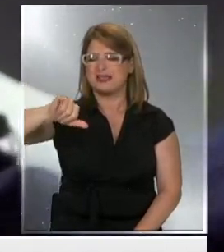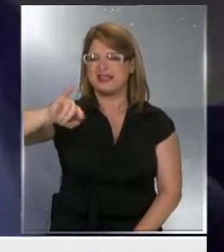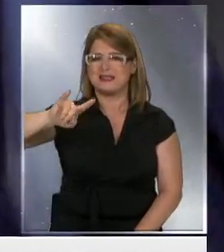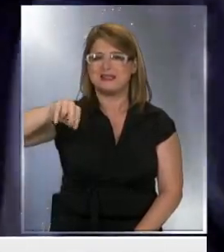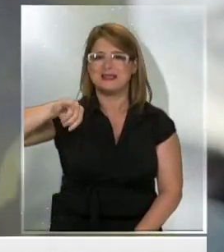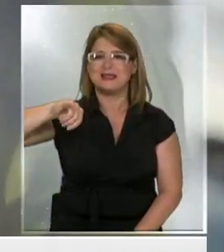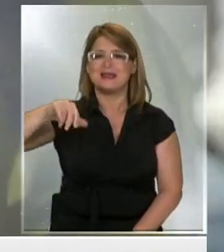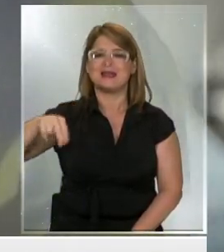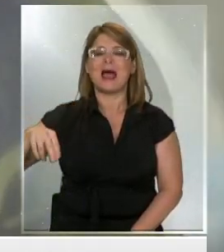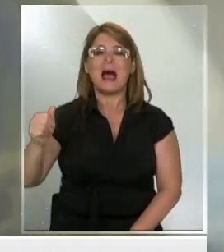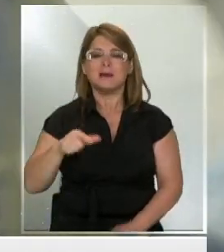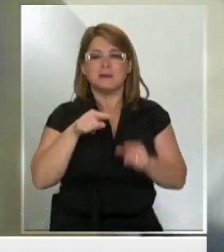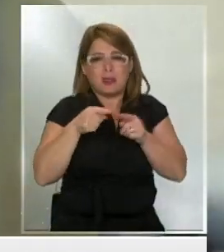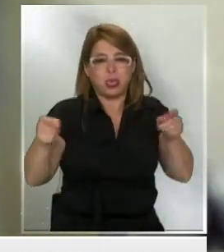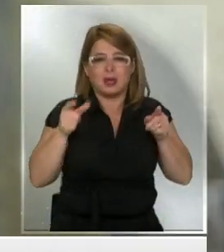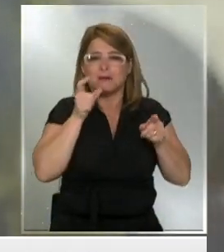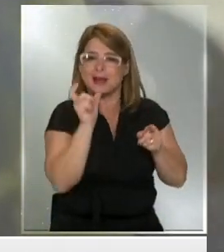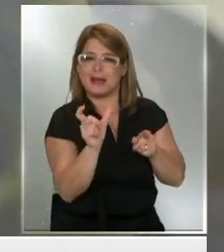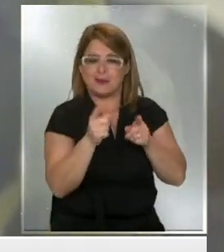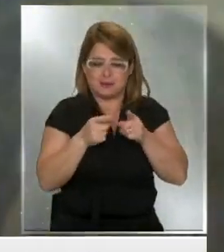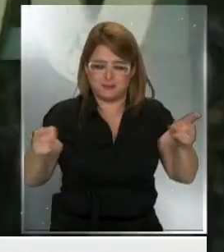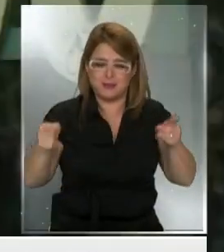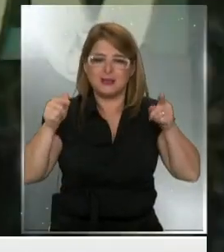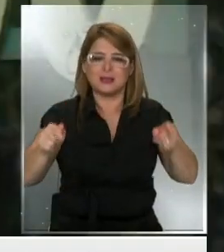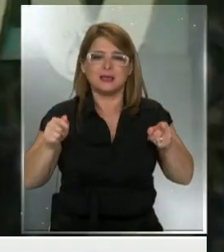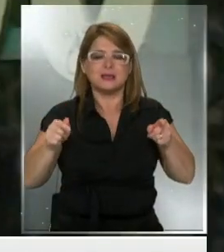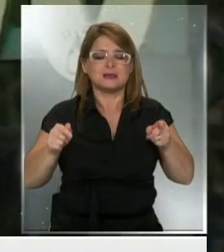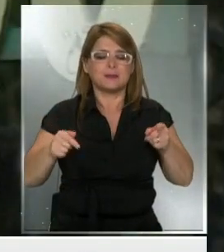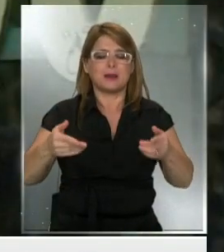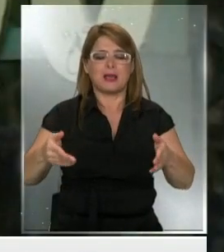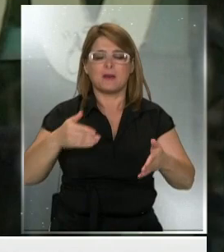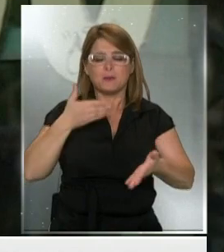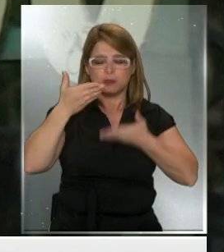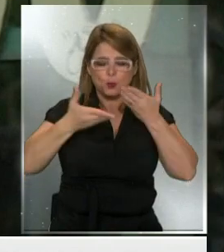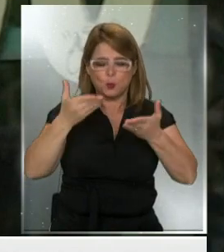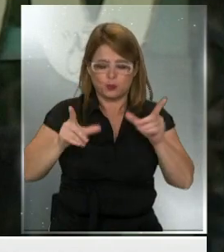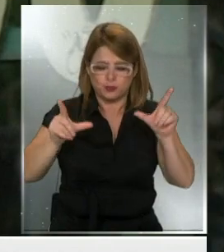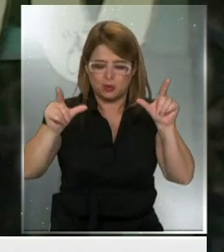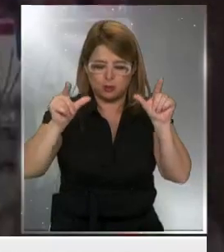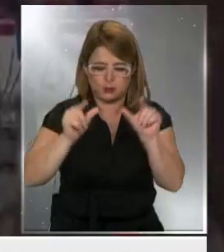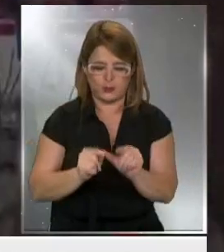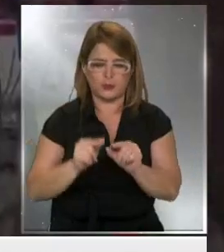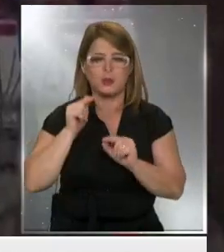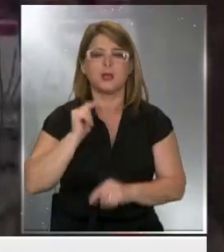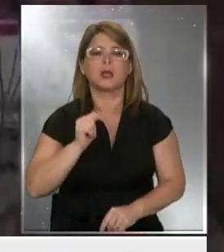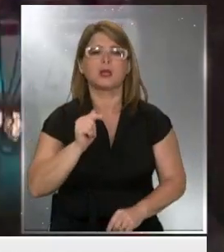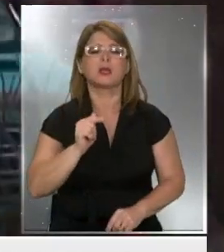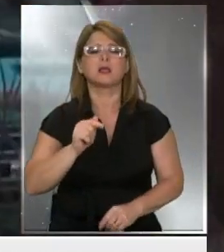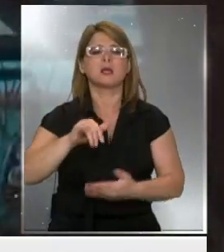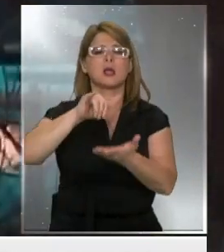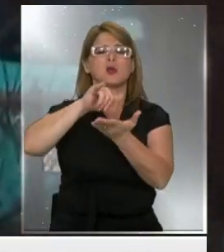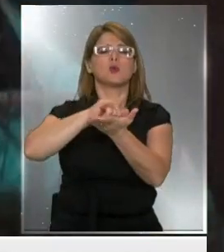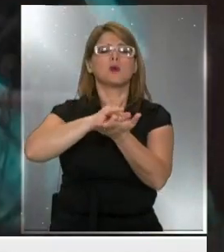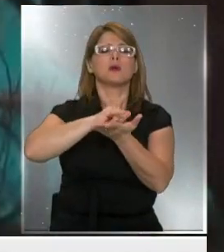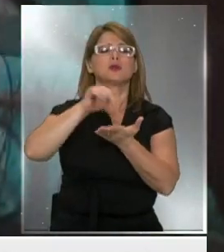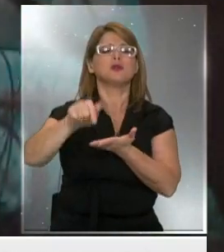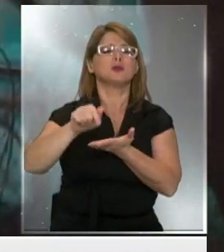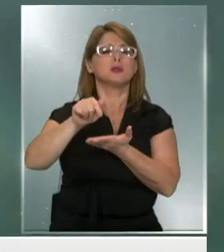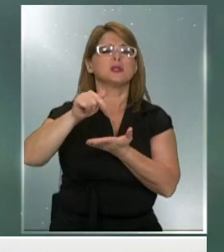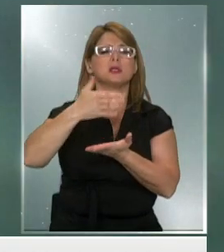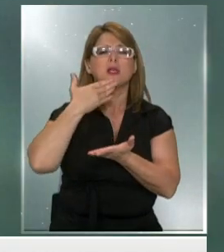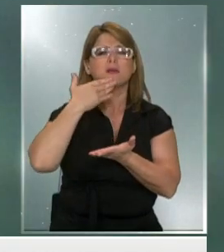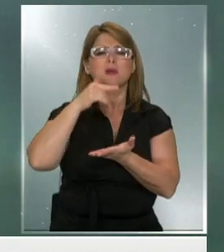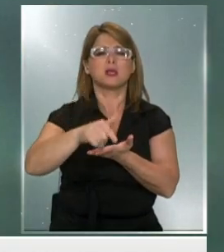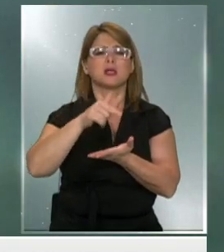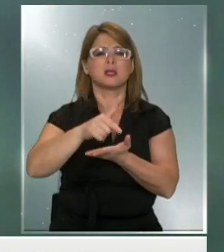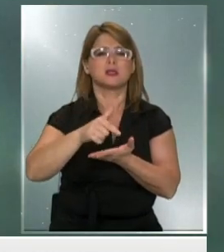que se están produciendo, sobre todo en ese estado. Ahí vamos a Nueva York porque algunos de los afectados también han sido